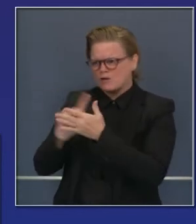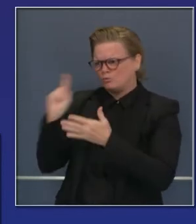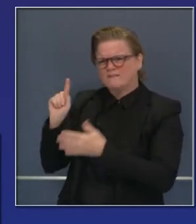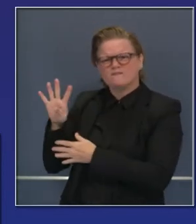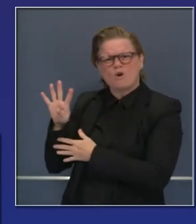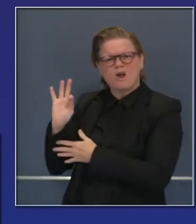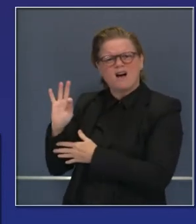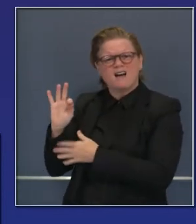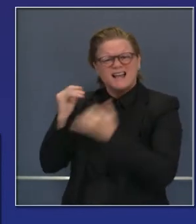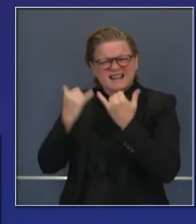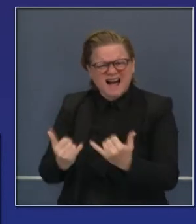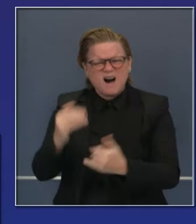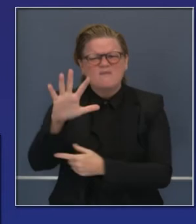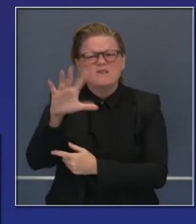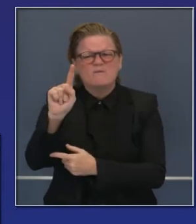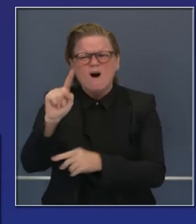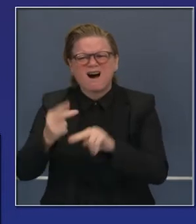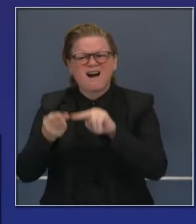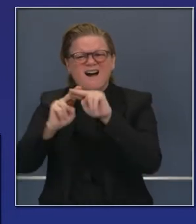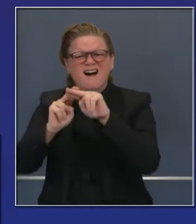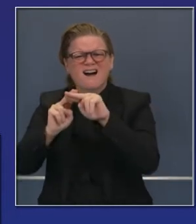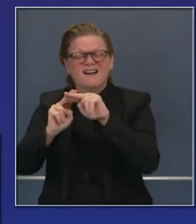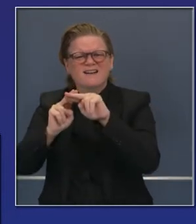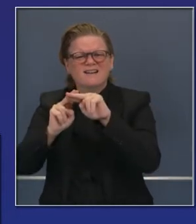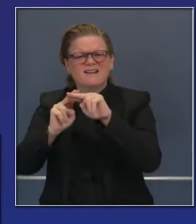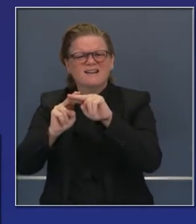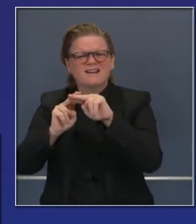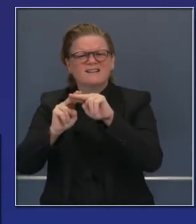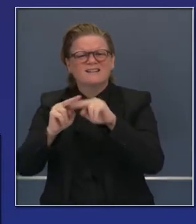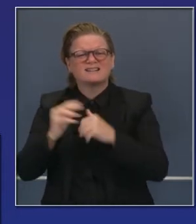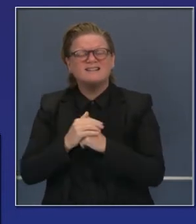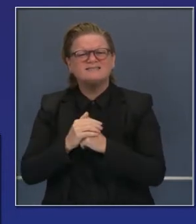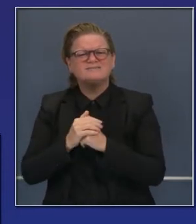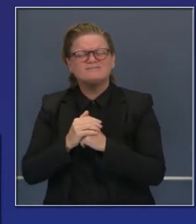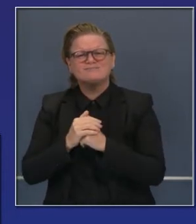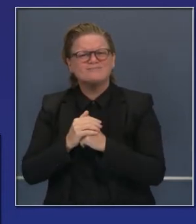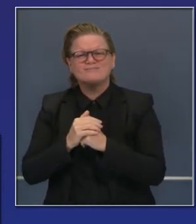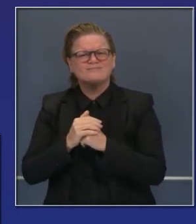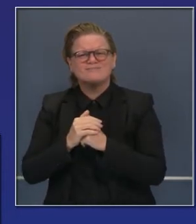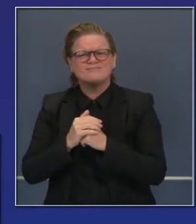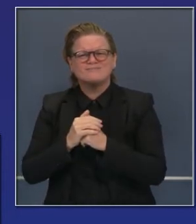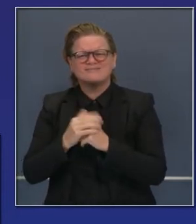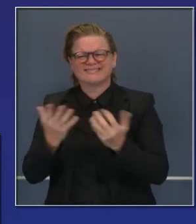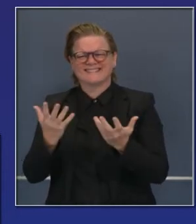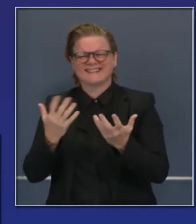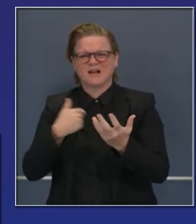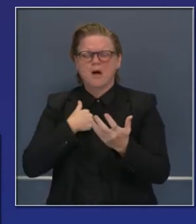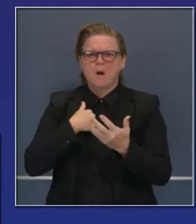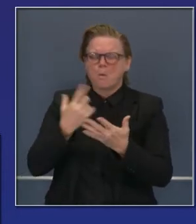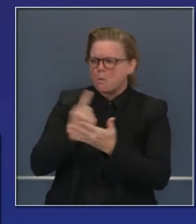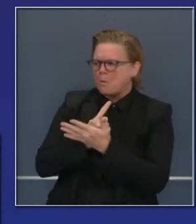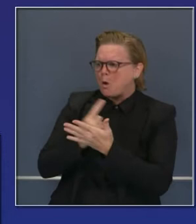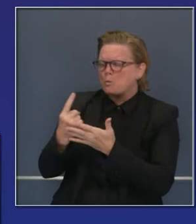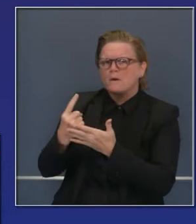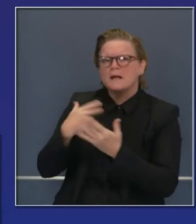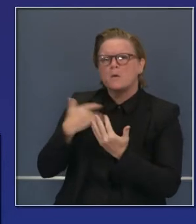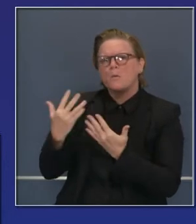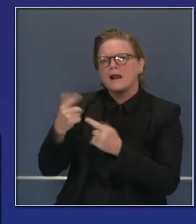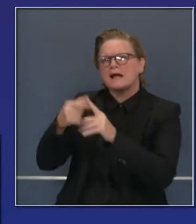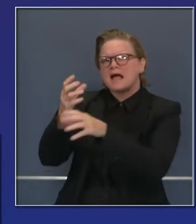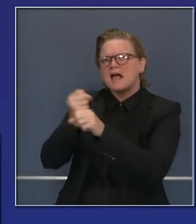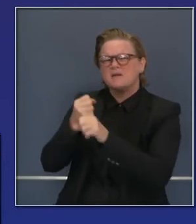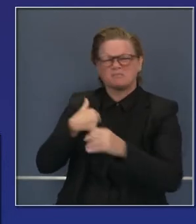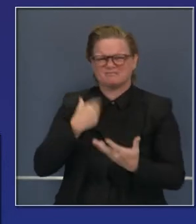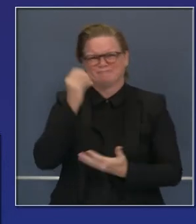ocho condados, 58 condados en el morado, el más restringido. Esperando